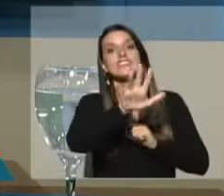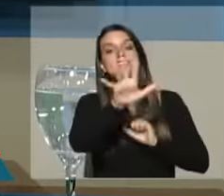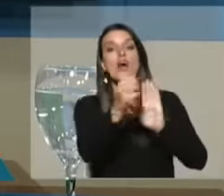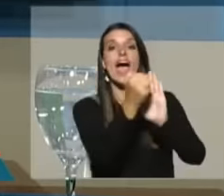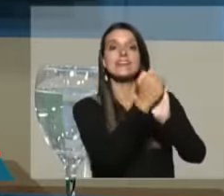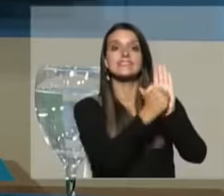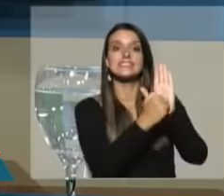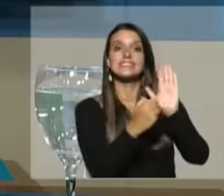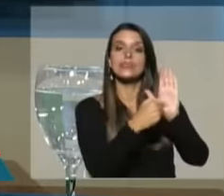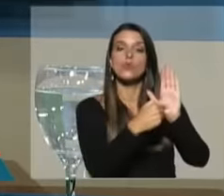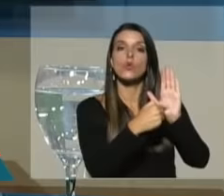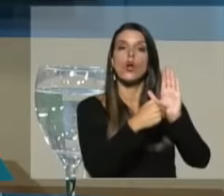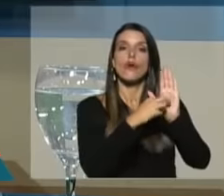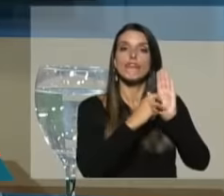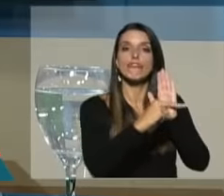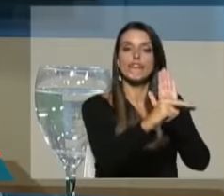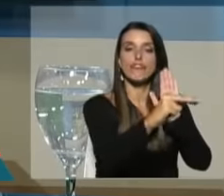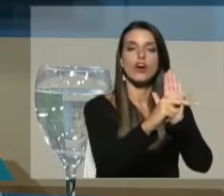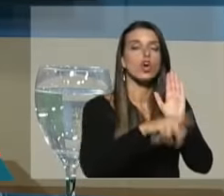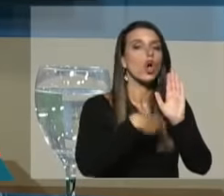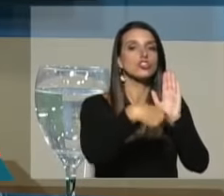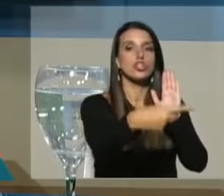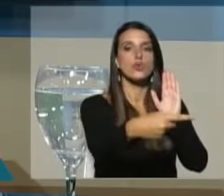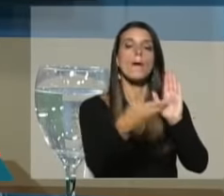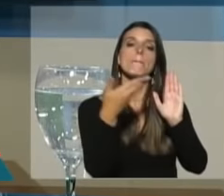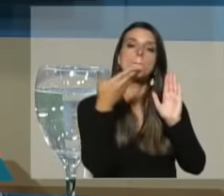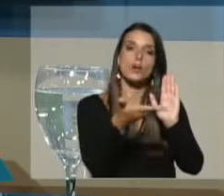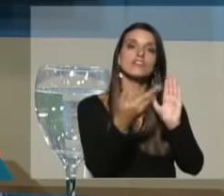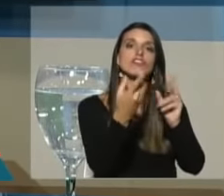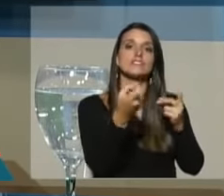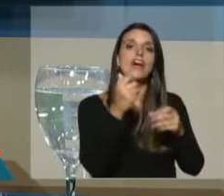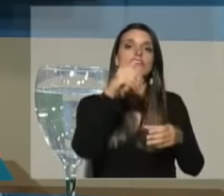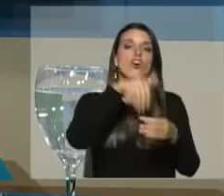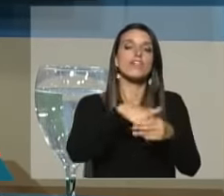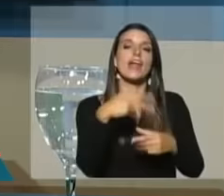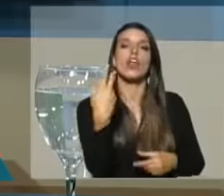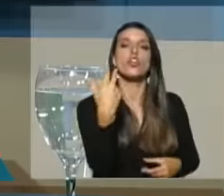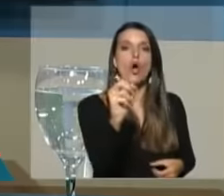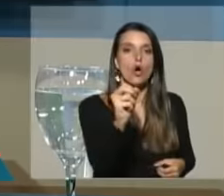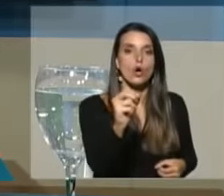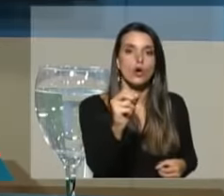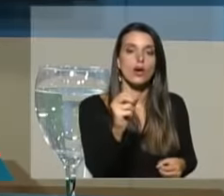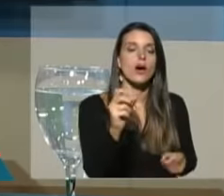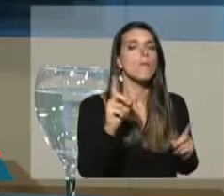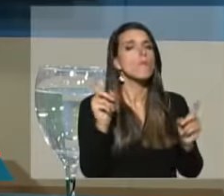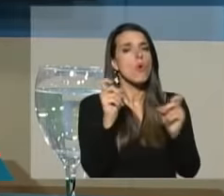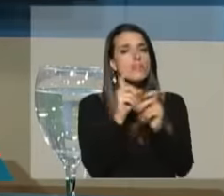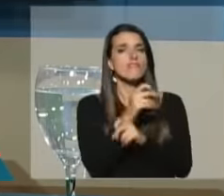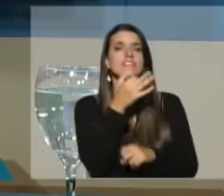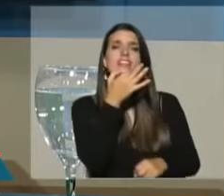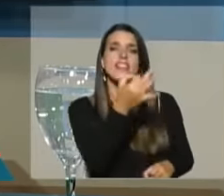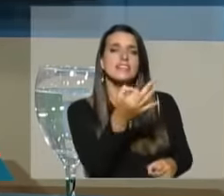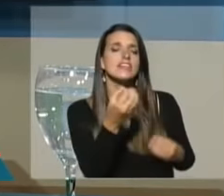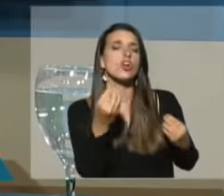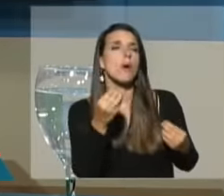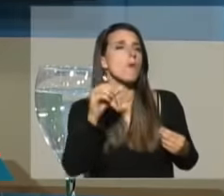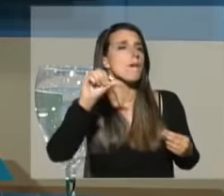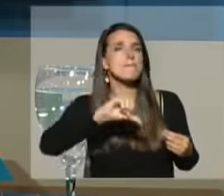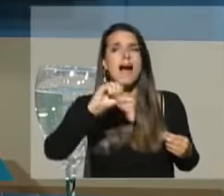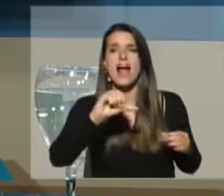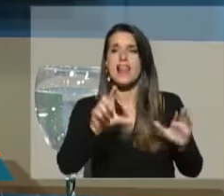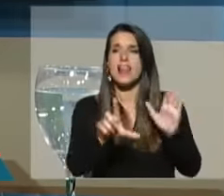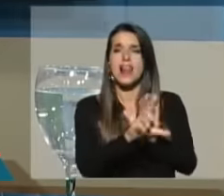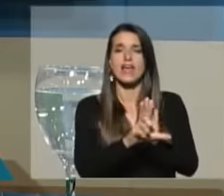artículos se mantengan vigentes y por eso hay que votar no es muy difícil decir que esta es una mala ley